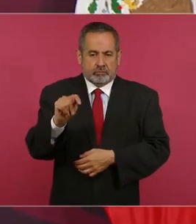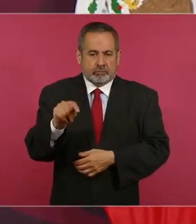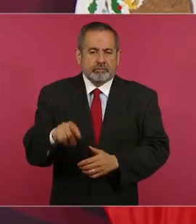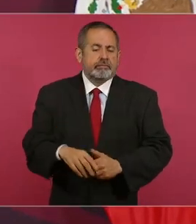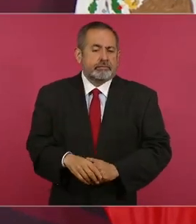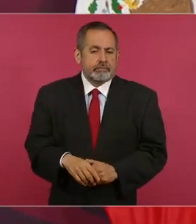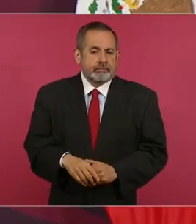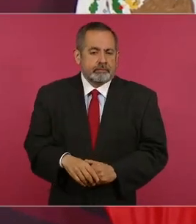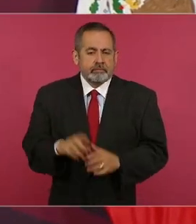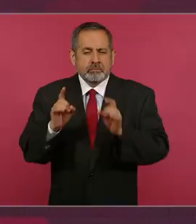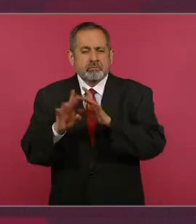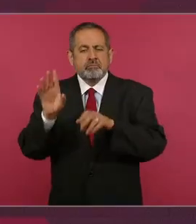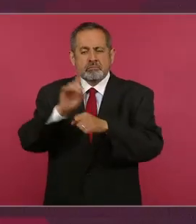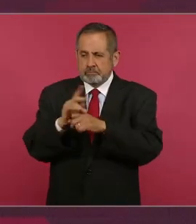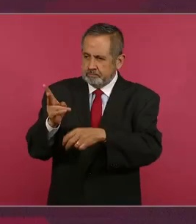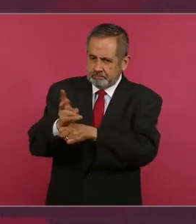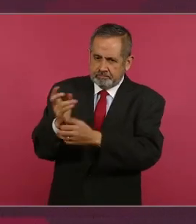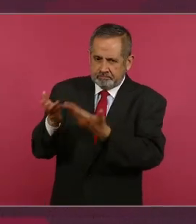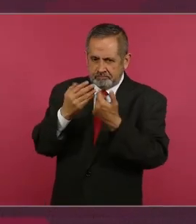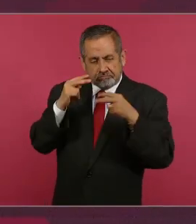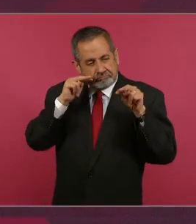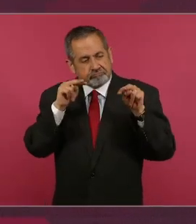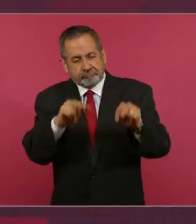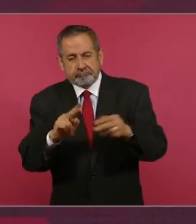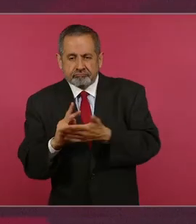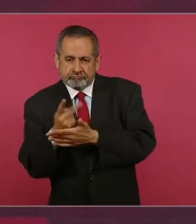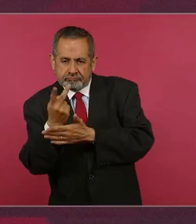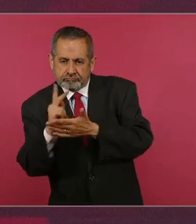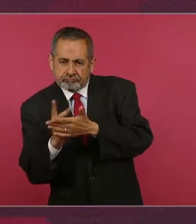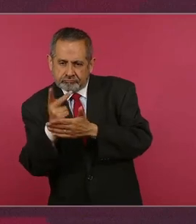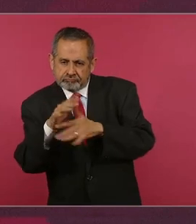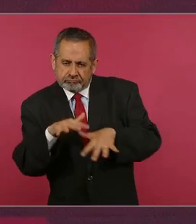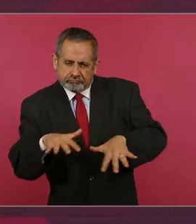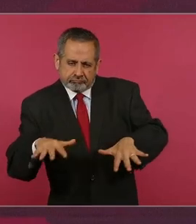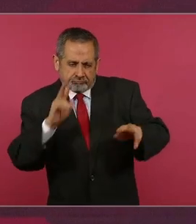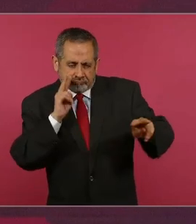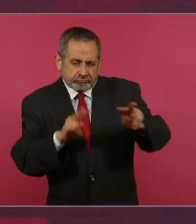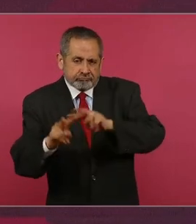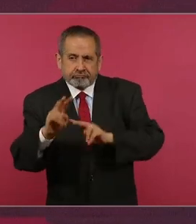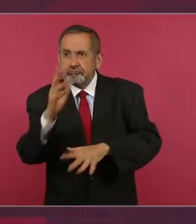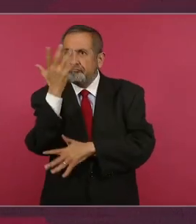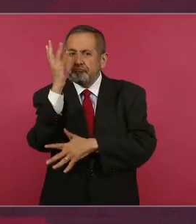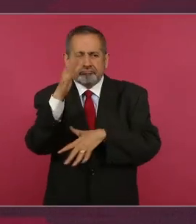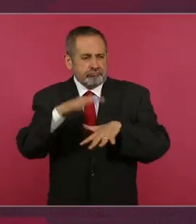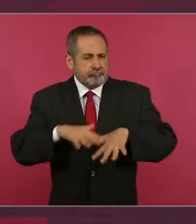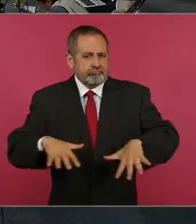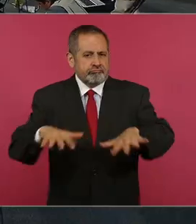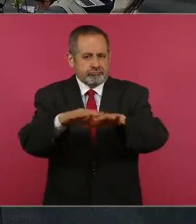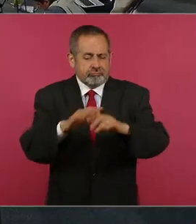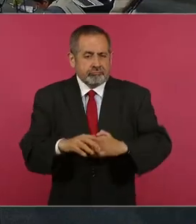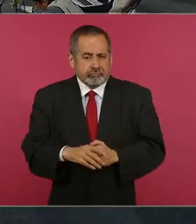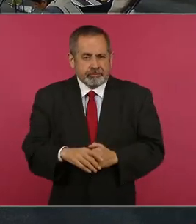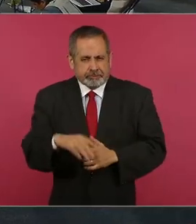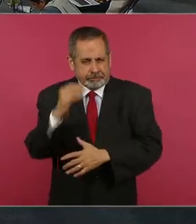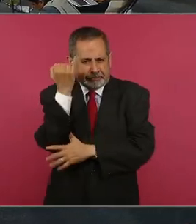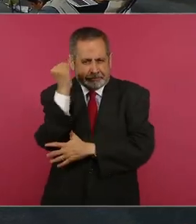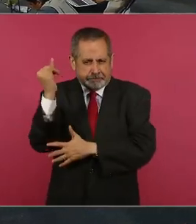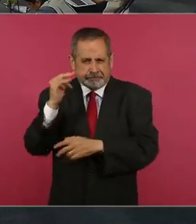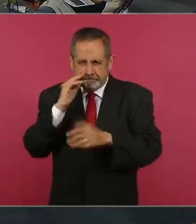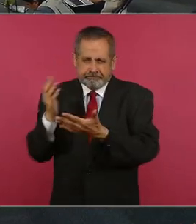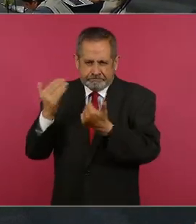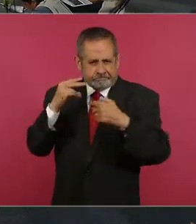Algún día les voy a invitar para que vean las plantas, los árboles del jardín.